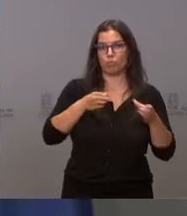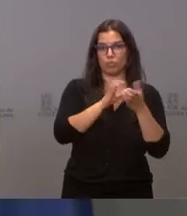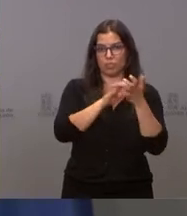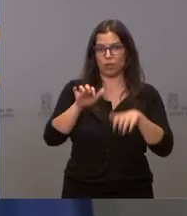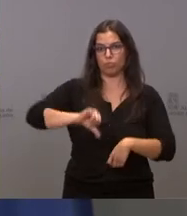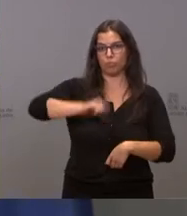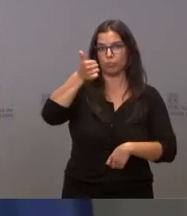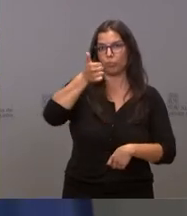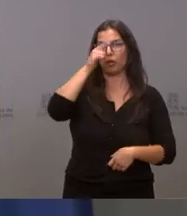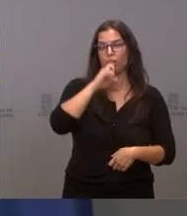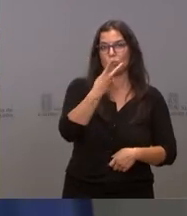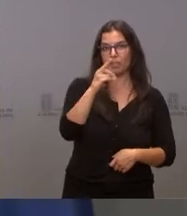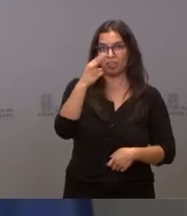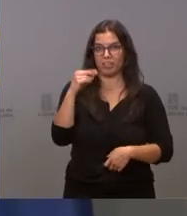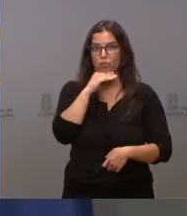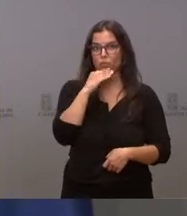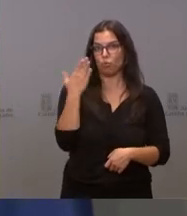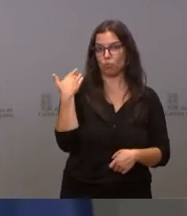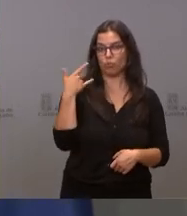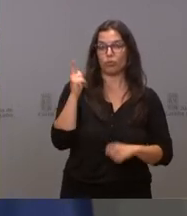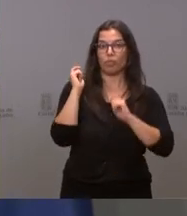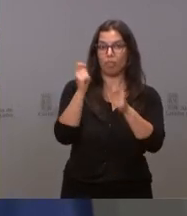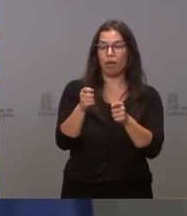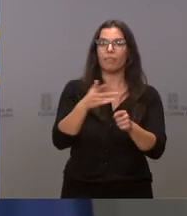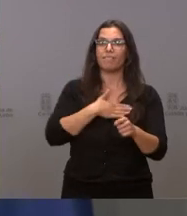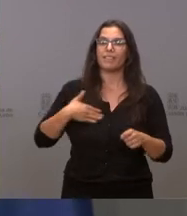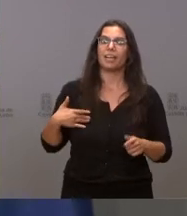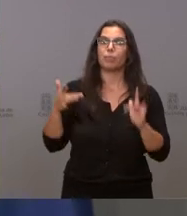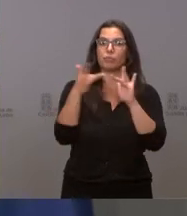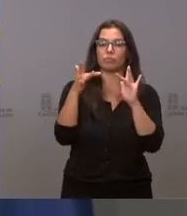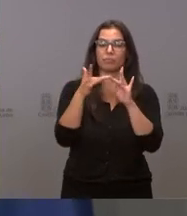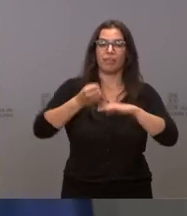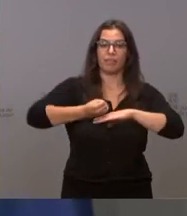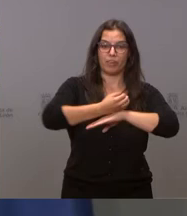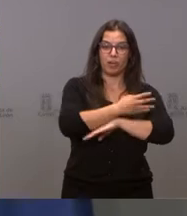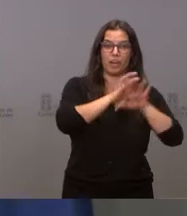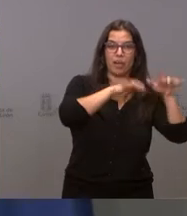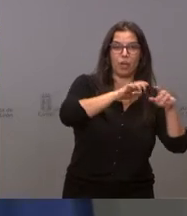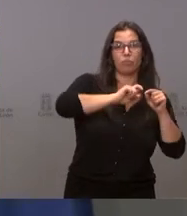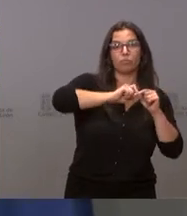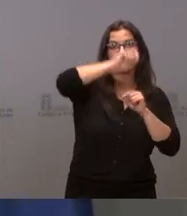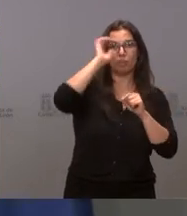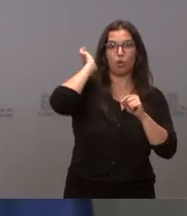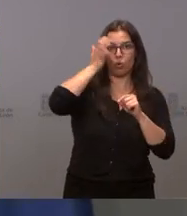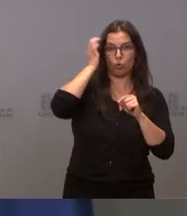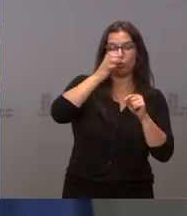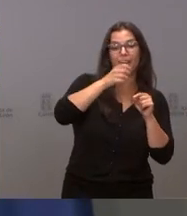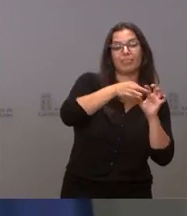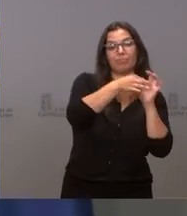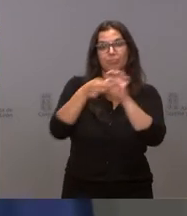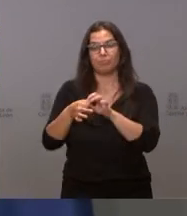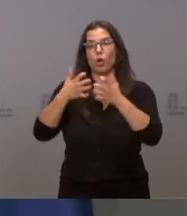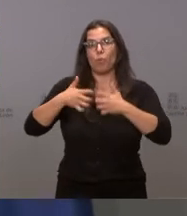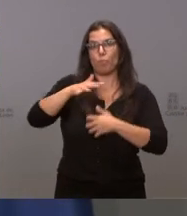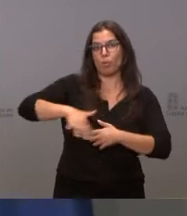2020. Y con esto, en esta derivación, pretendemos conectar la línea de ferrocarril León a Coruña con el polígono industrial de Villadangos